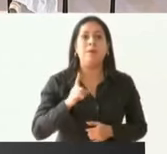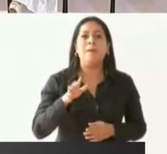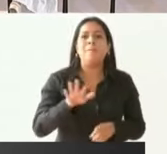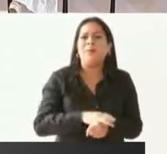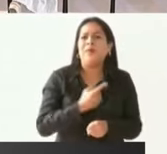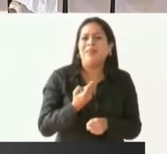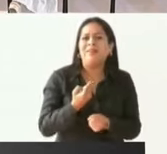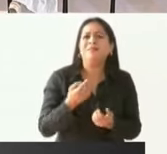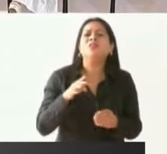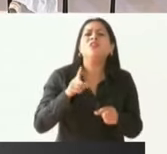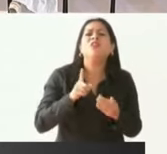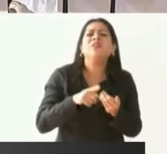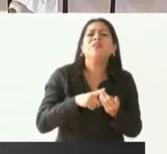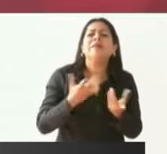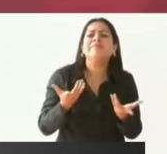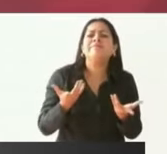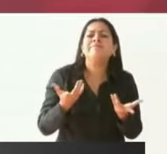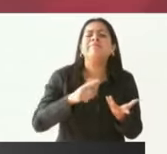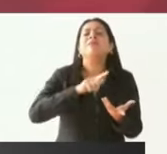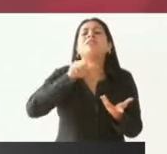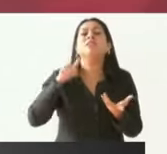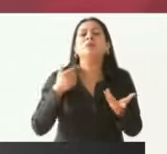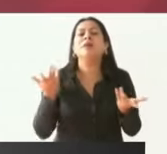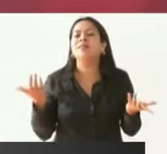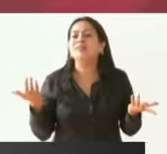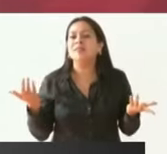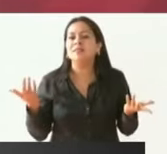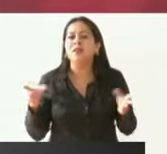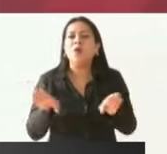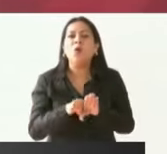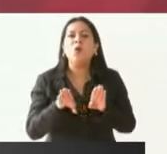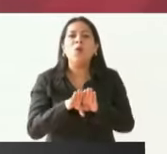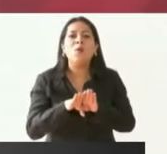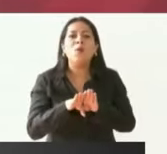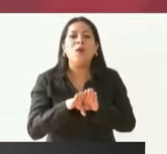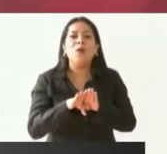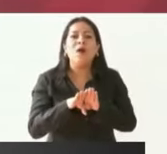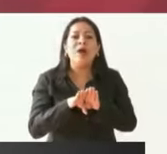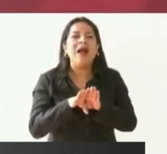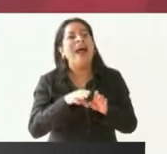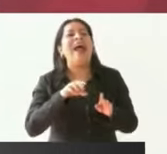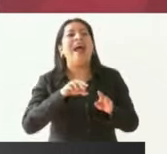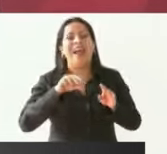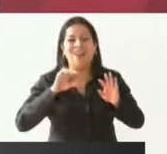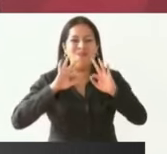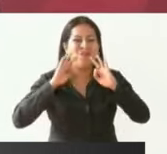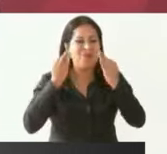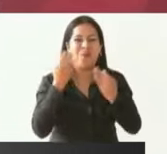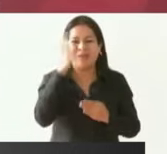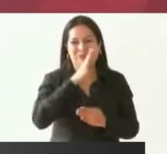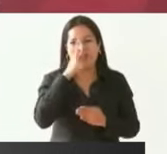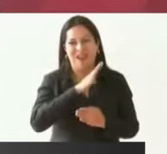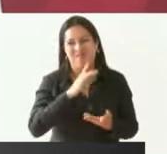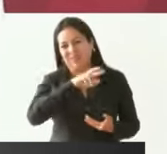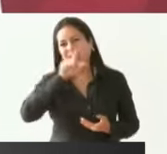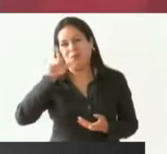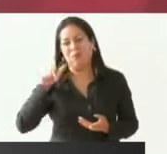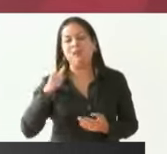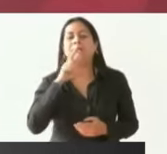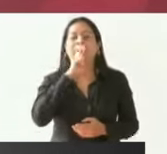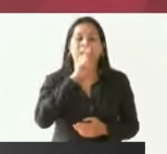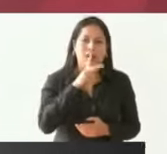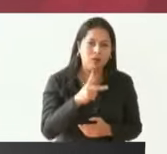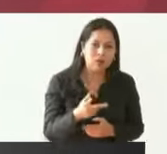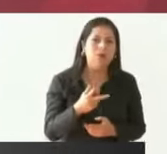los llevan, los enganchan y toman el camino de las conductas antisociales. Es mejor